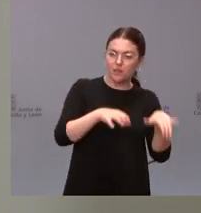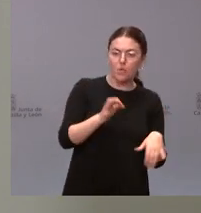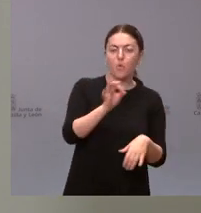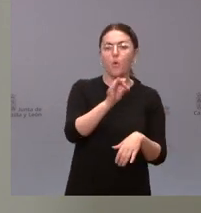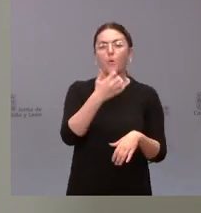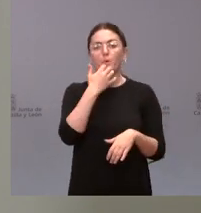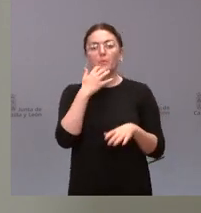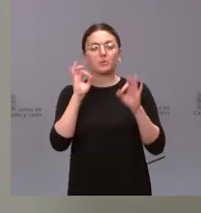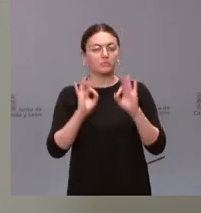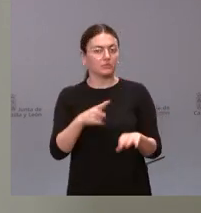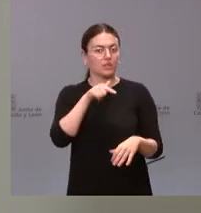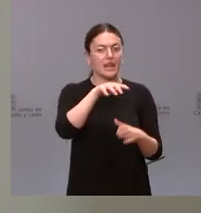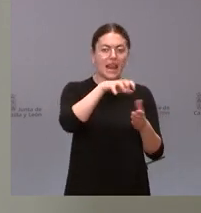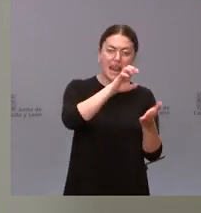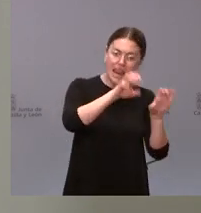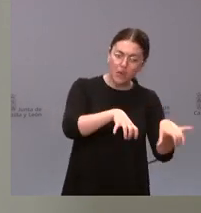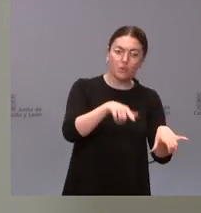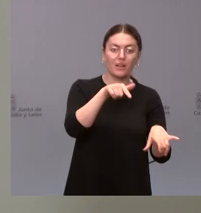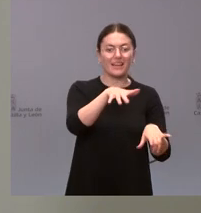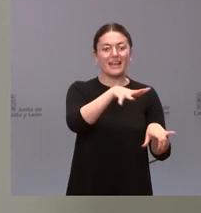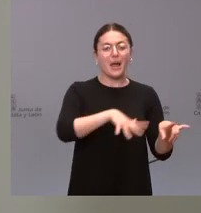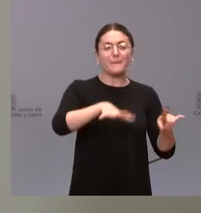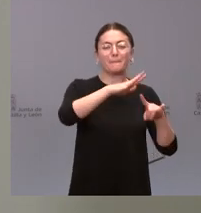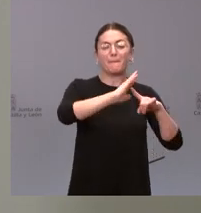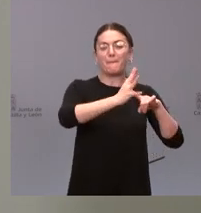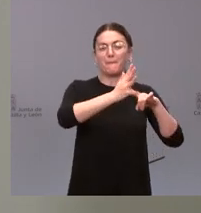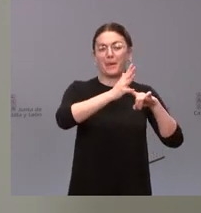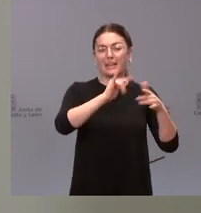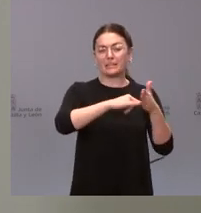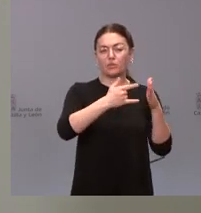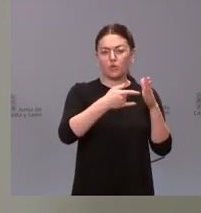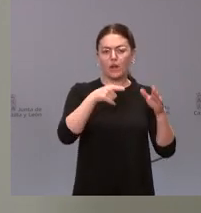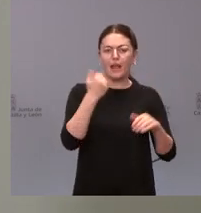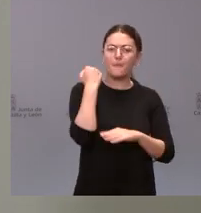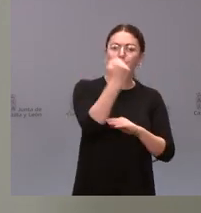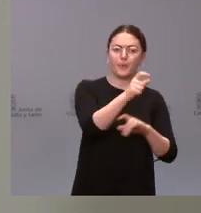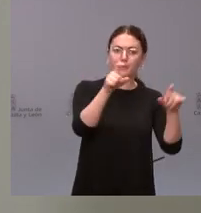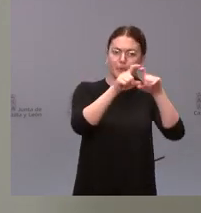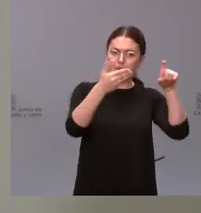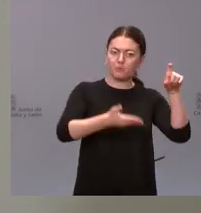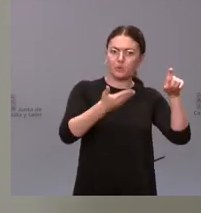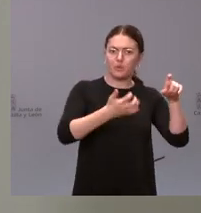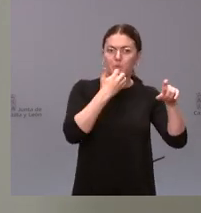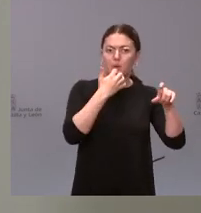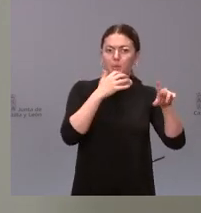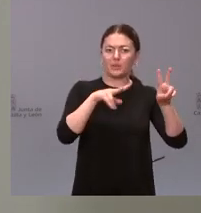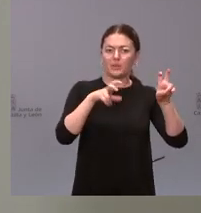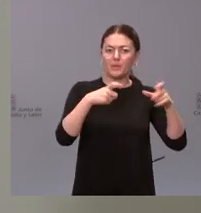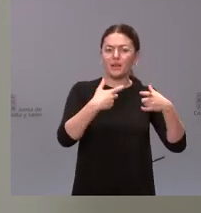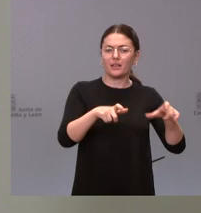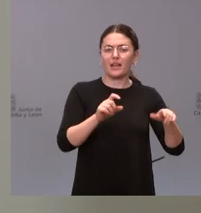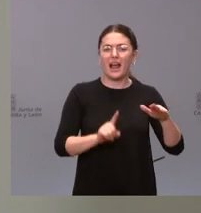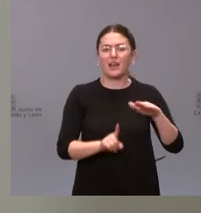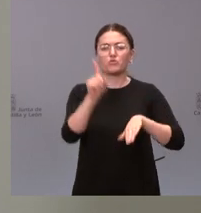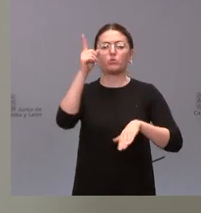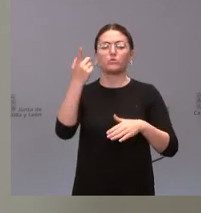caso concreto de León en el parque tecnológico de León incluso hemos apoyado a alguna empresa importante en el sector aeronáutico que está haciendo una investigación muy relevante en este